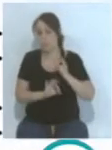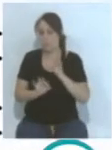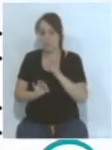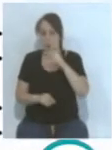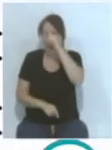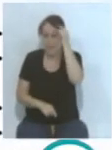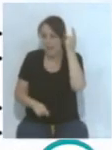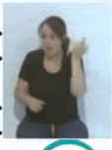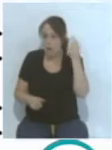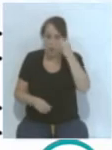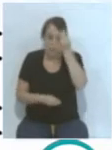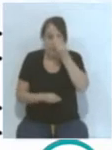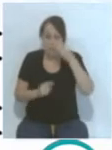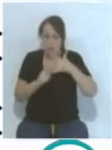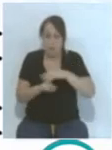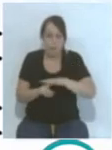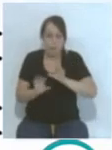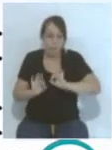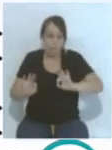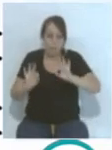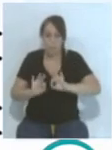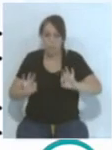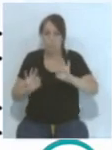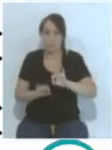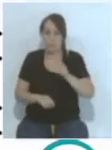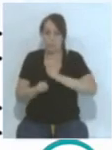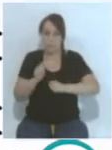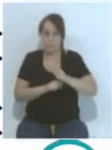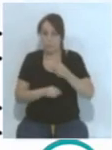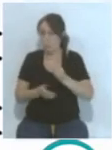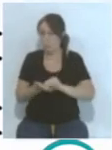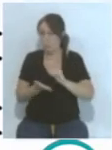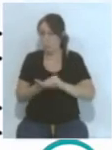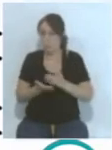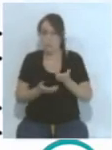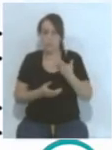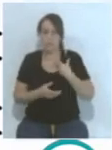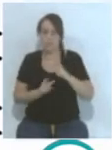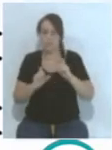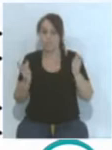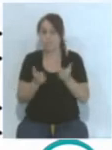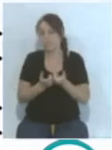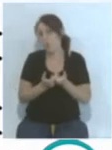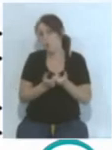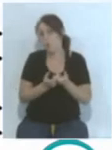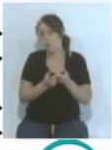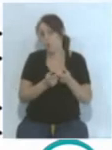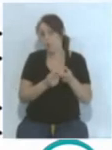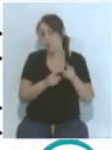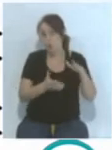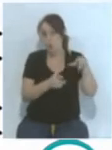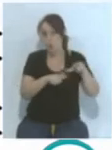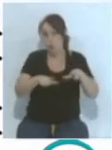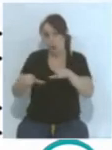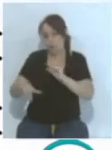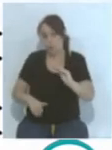mentalizados a la situación. Muchas peñas se habían reunido en sus diferentes locales